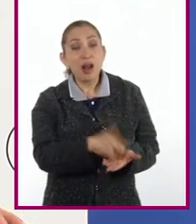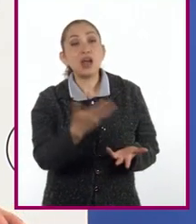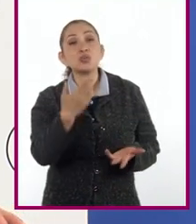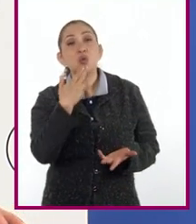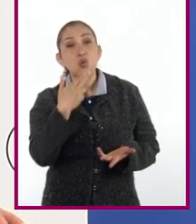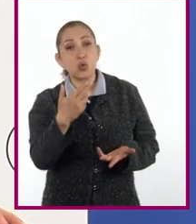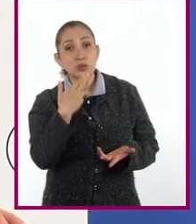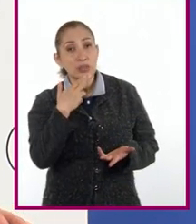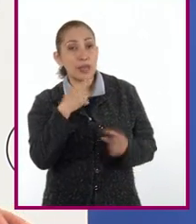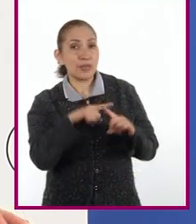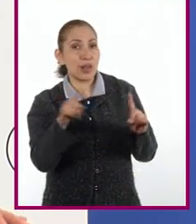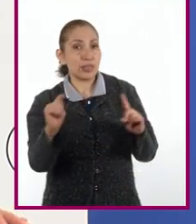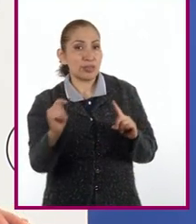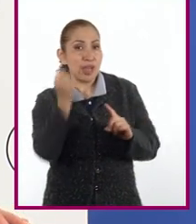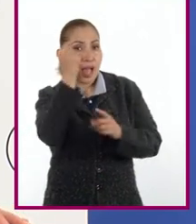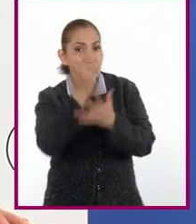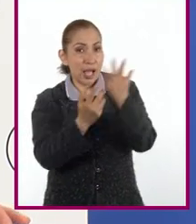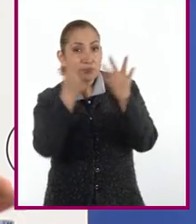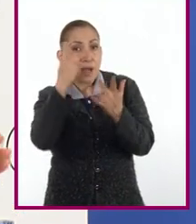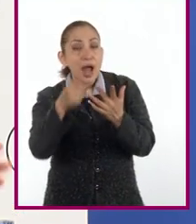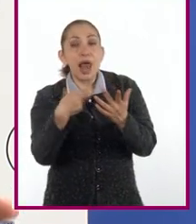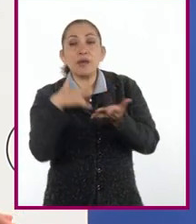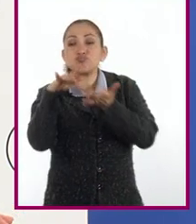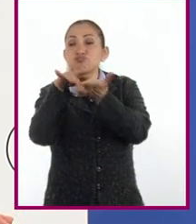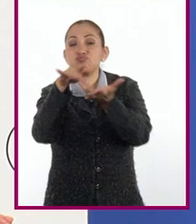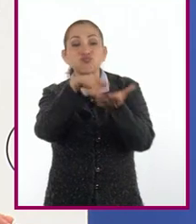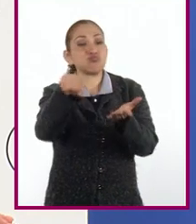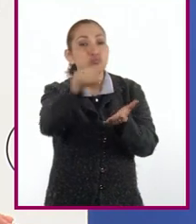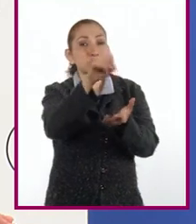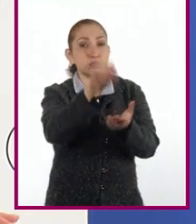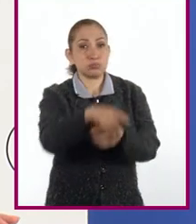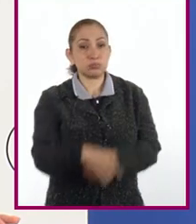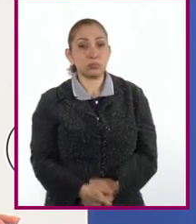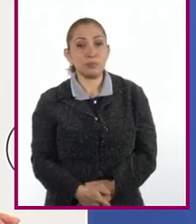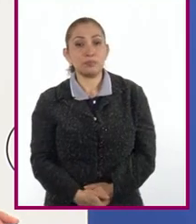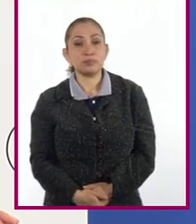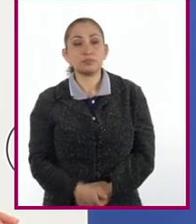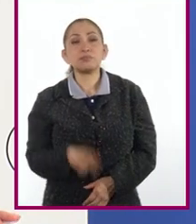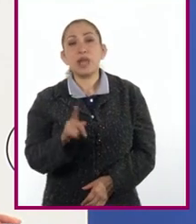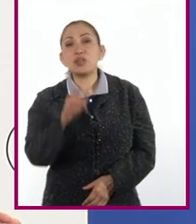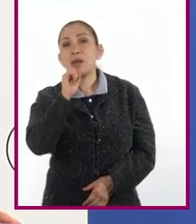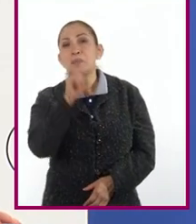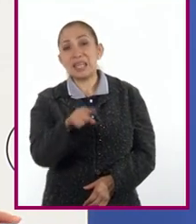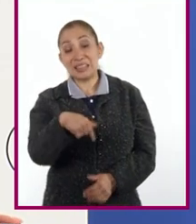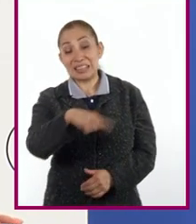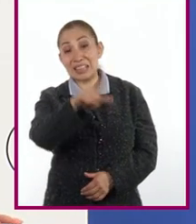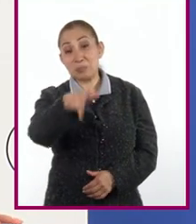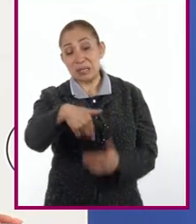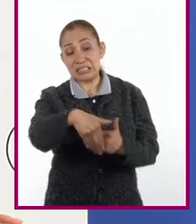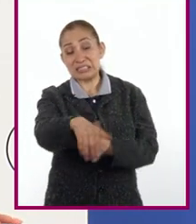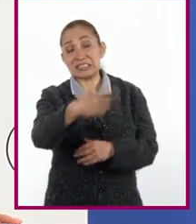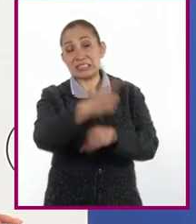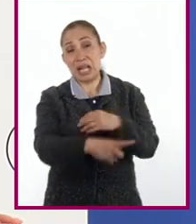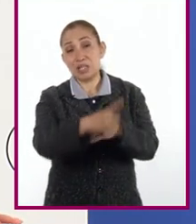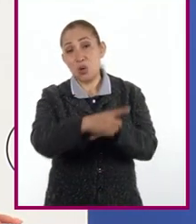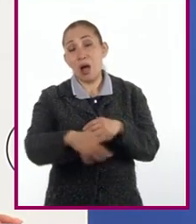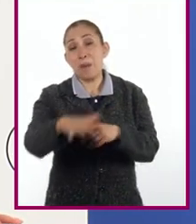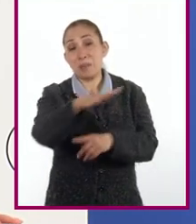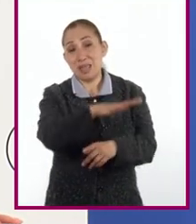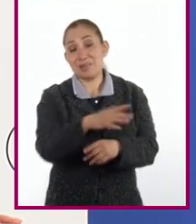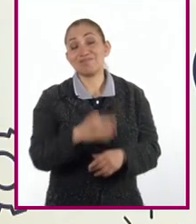emplean múltiples técnicas para la satisfacción de las mismas, pero trae consigo impactos ambientales